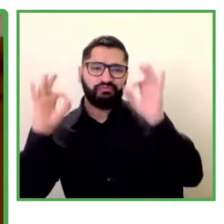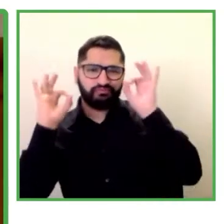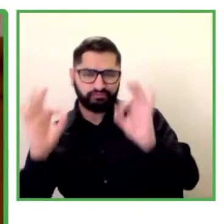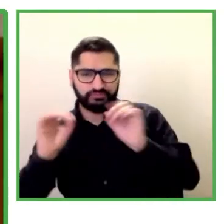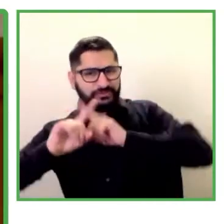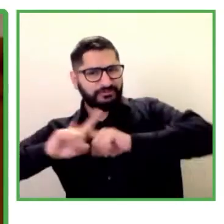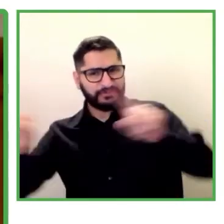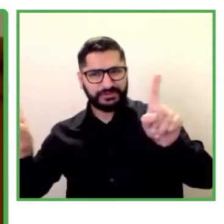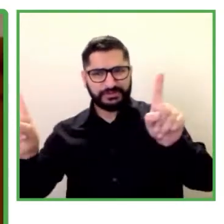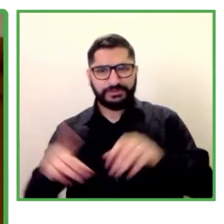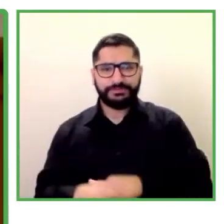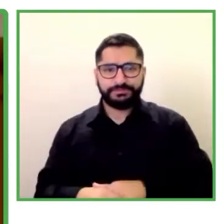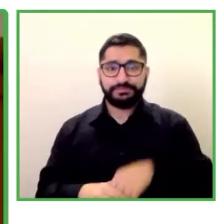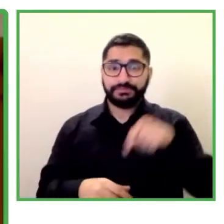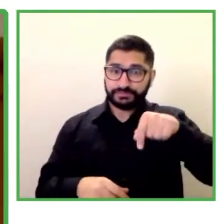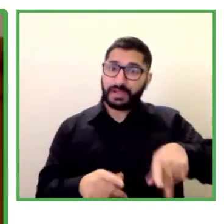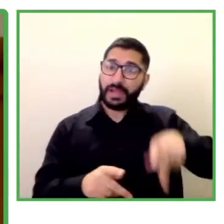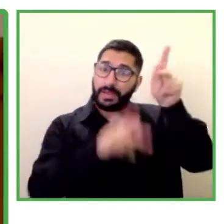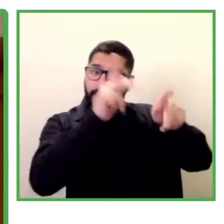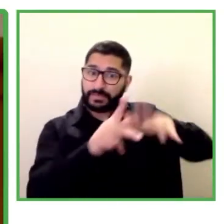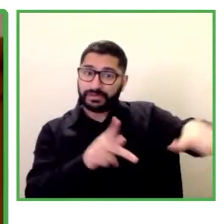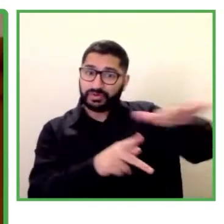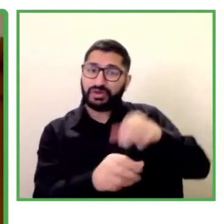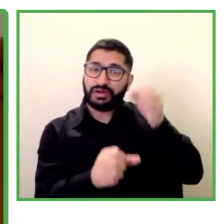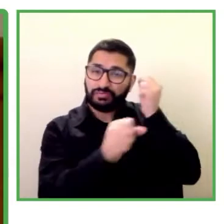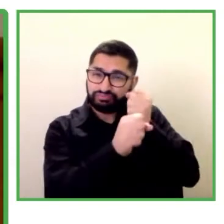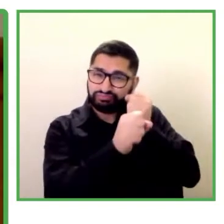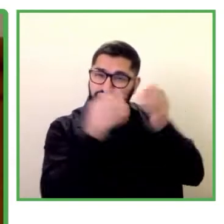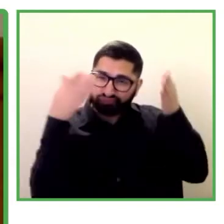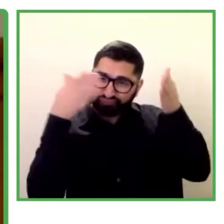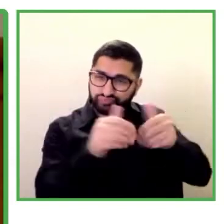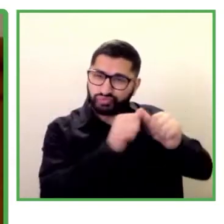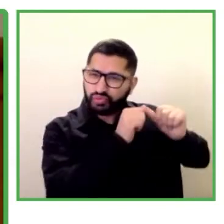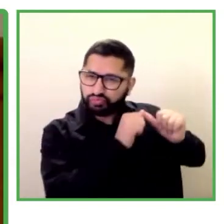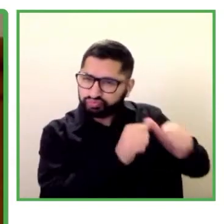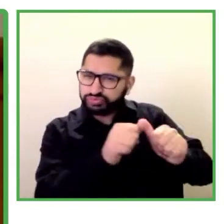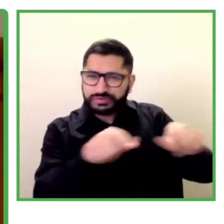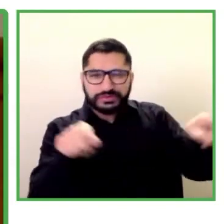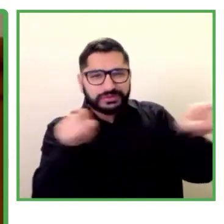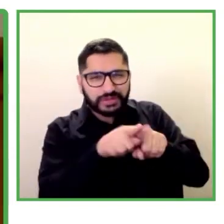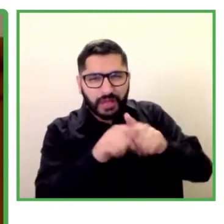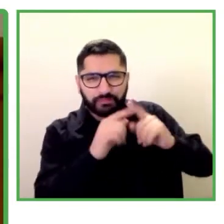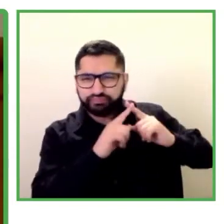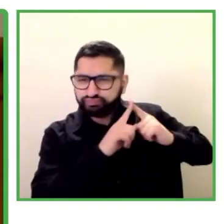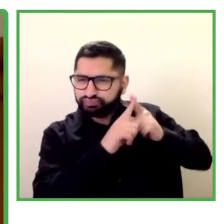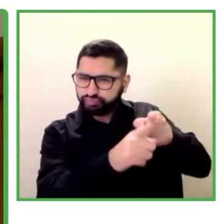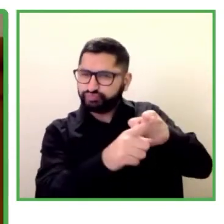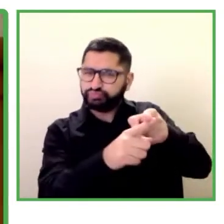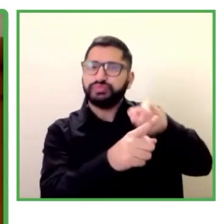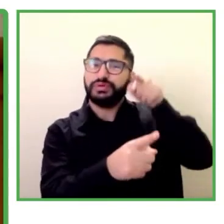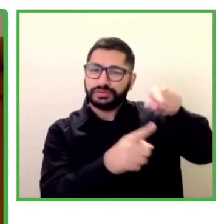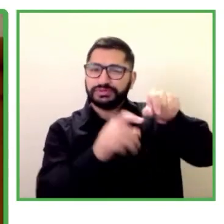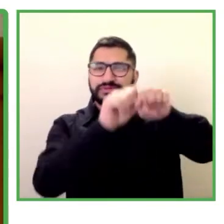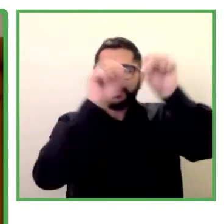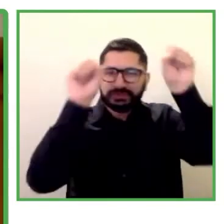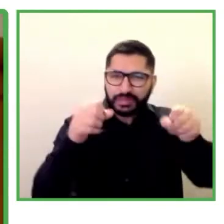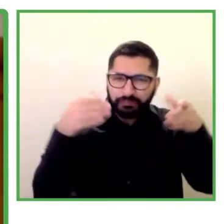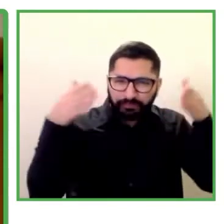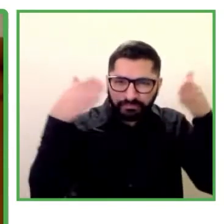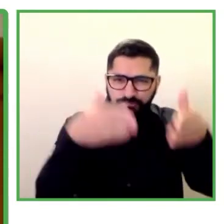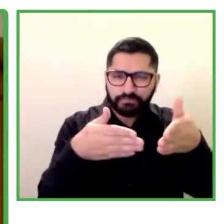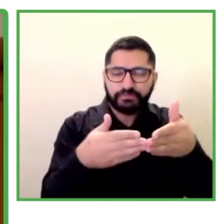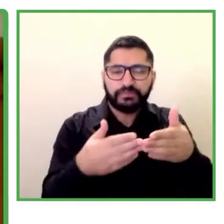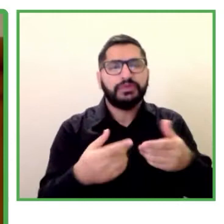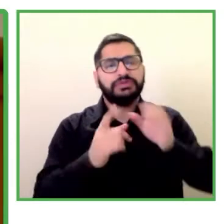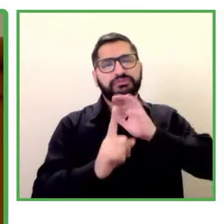formal y que además esté cotizando a un sistema de seguridad social. Sabemos que muchas personas con discapacidad en